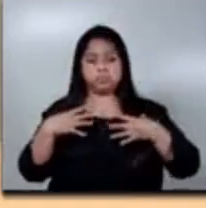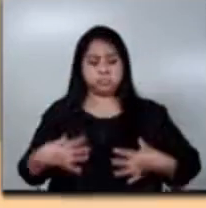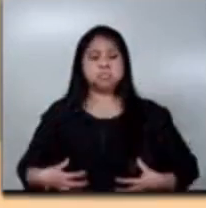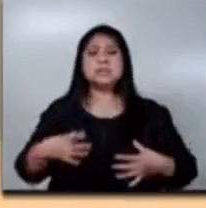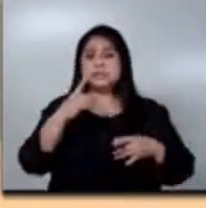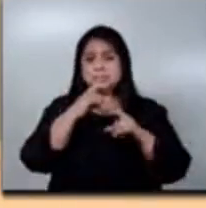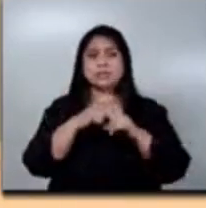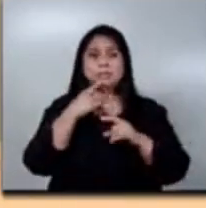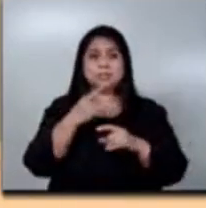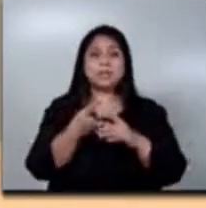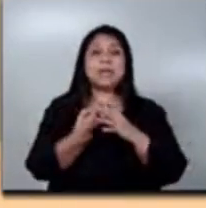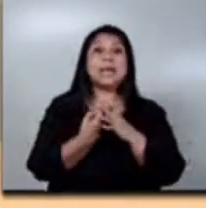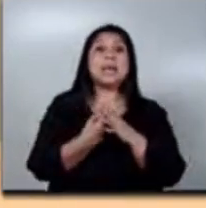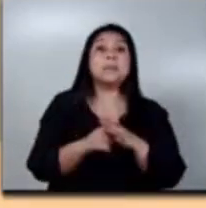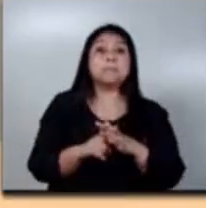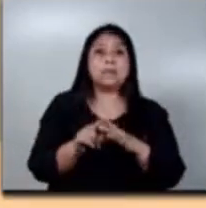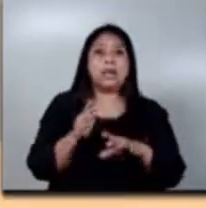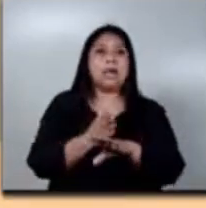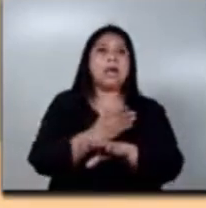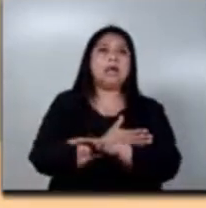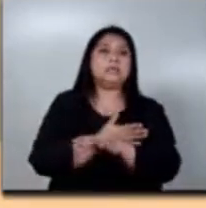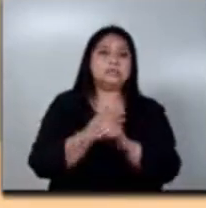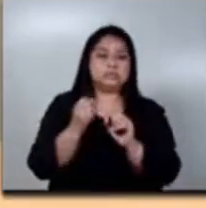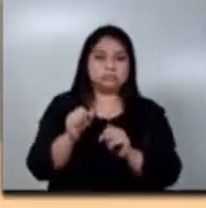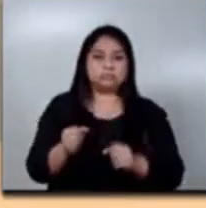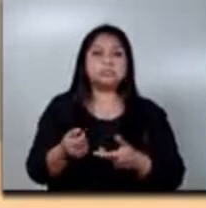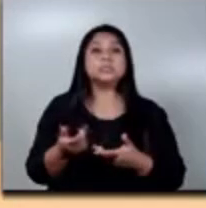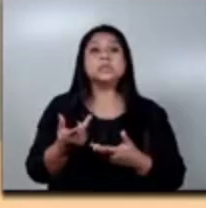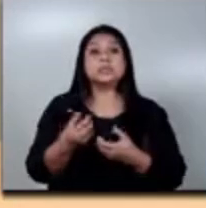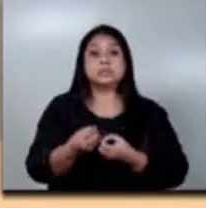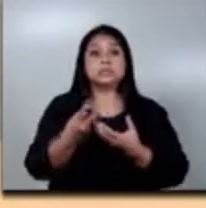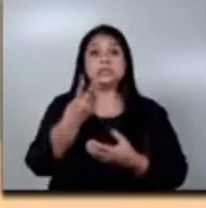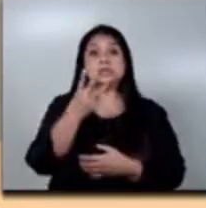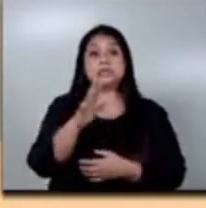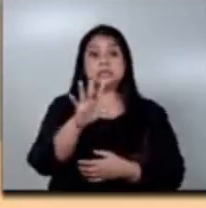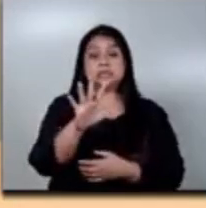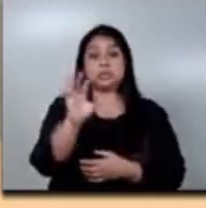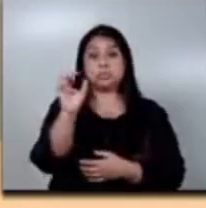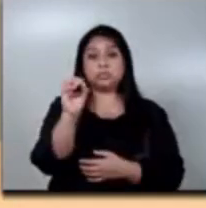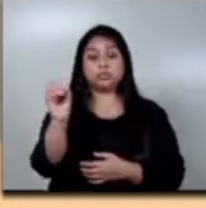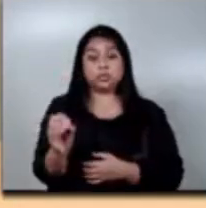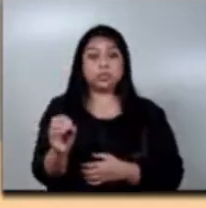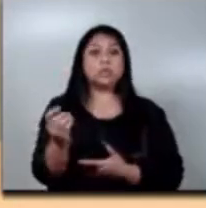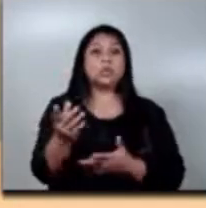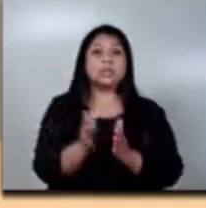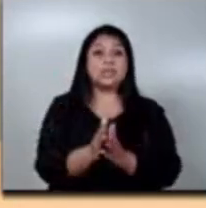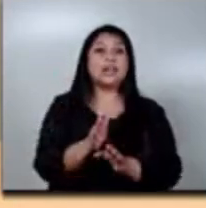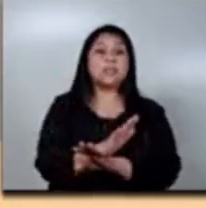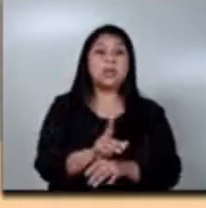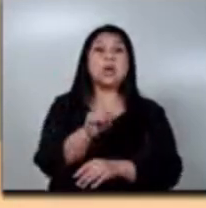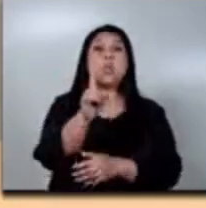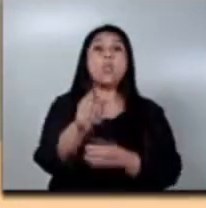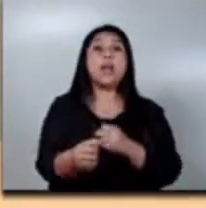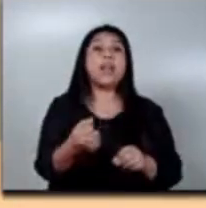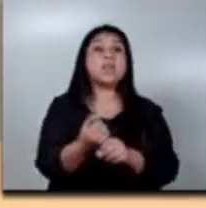precoz en la vida. Se les puede atribuir el treinta y cinco por ciento de la muerte antes de un año, el